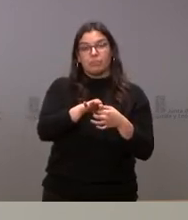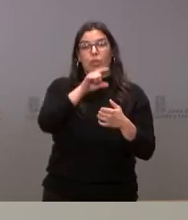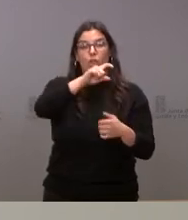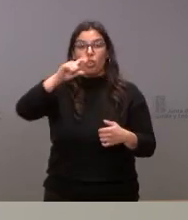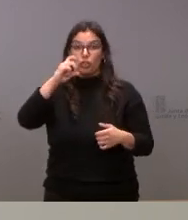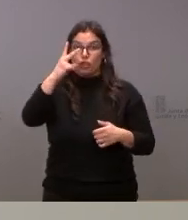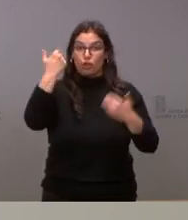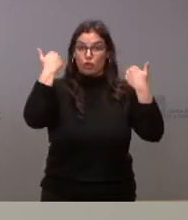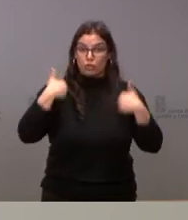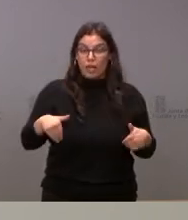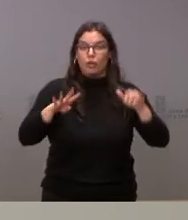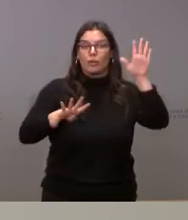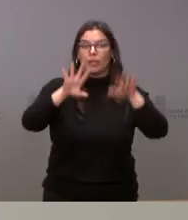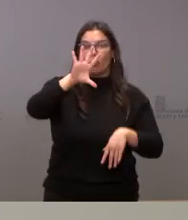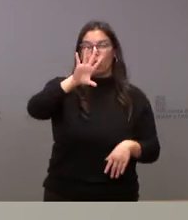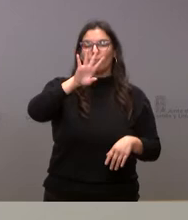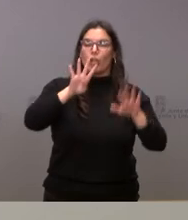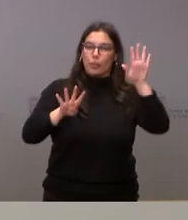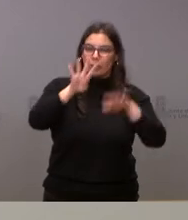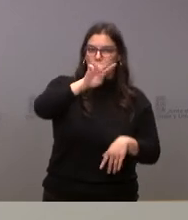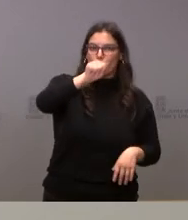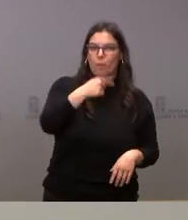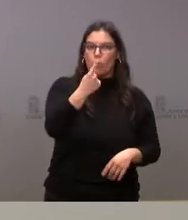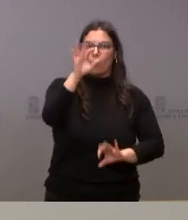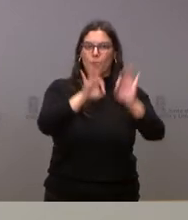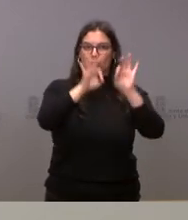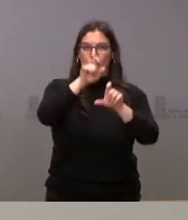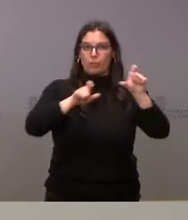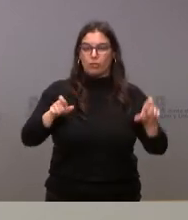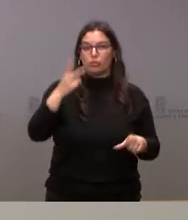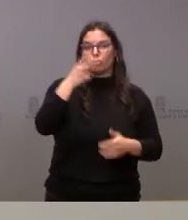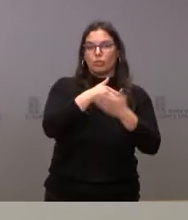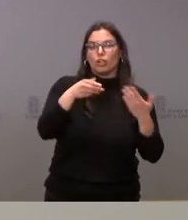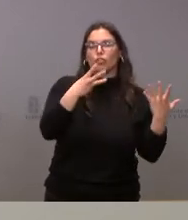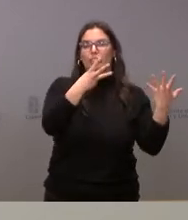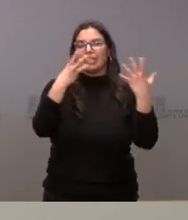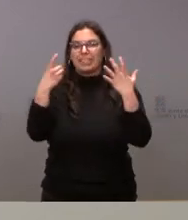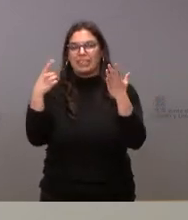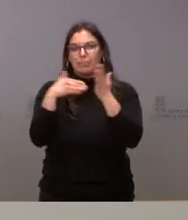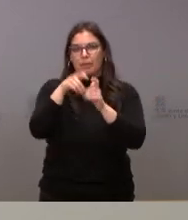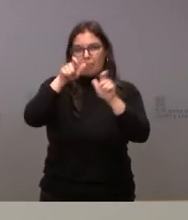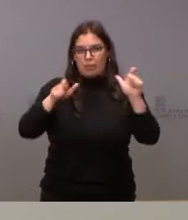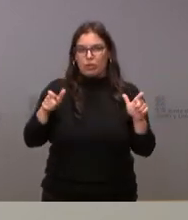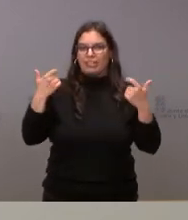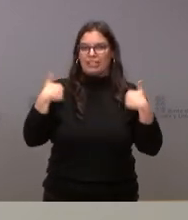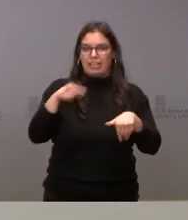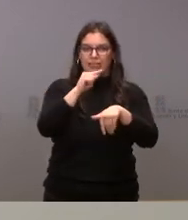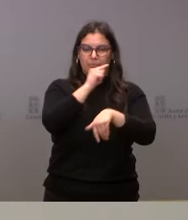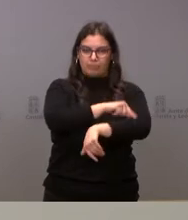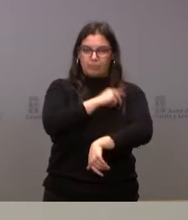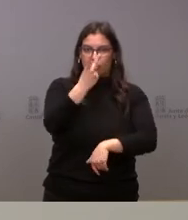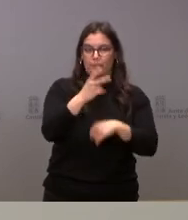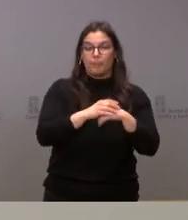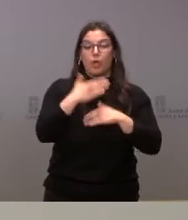,1% de la población, son dos millones ochenta y seis mil personas. Seguimos manteniendo todo el procedimiento de autocita